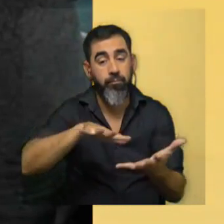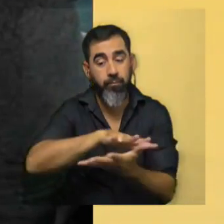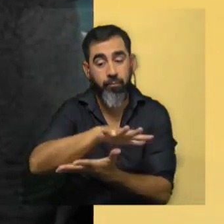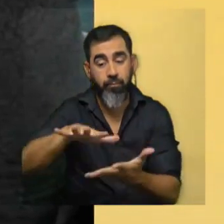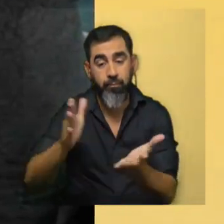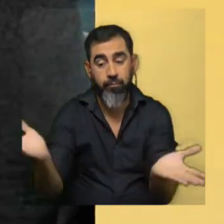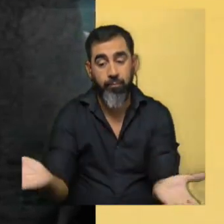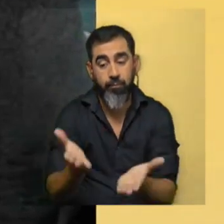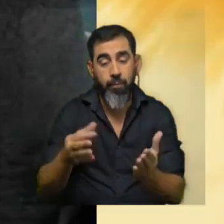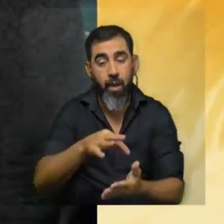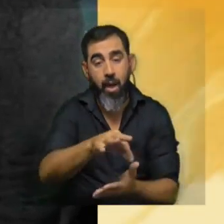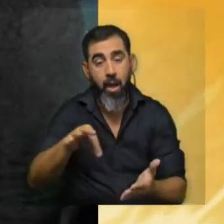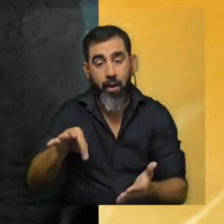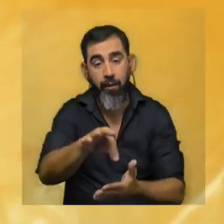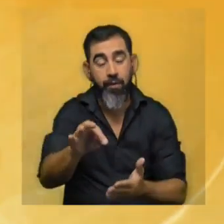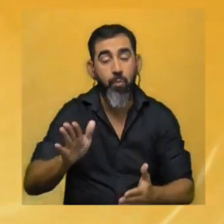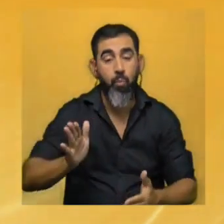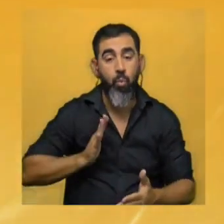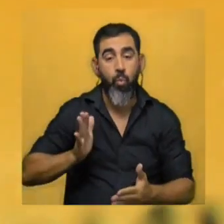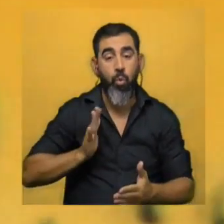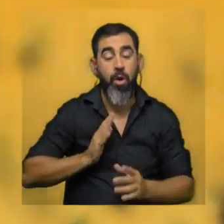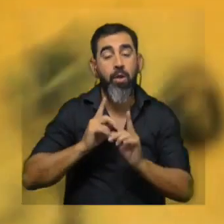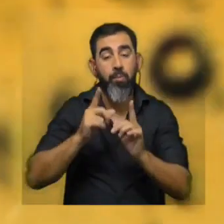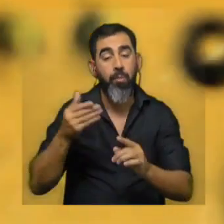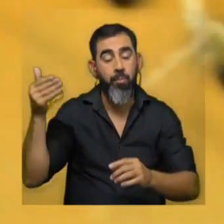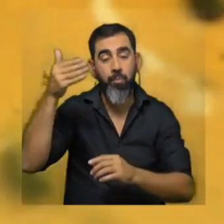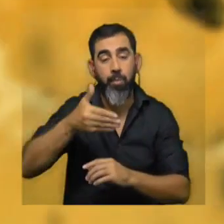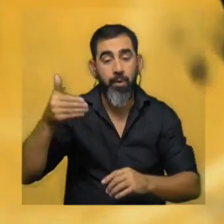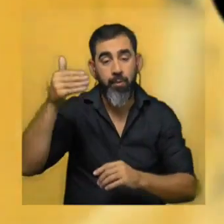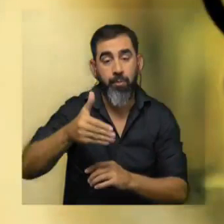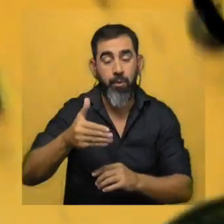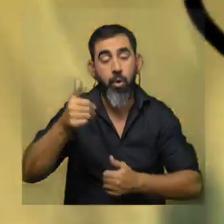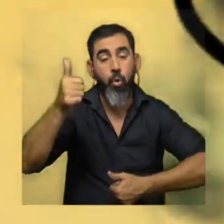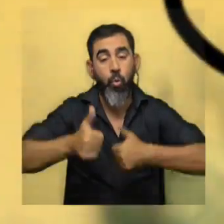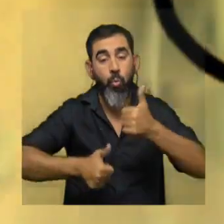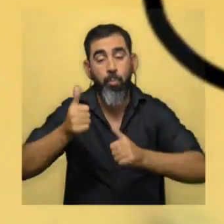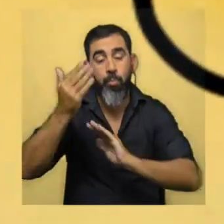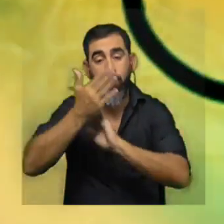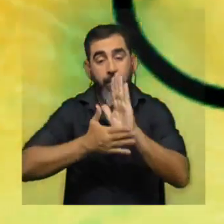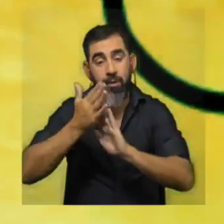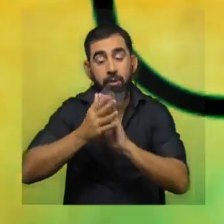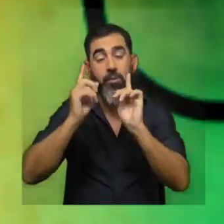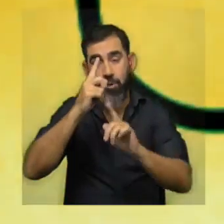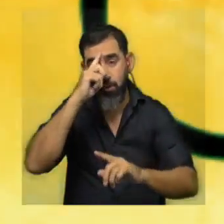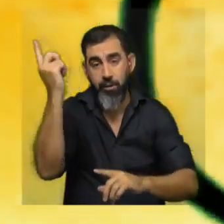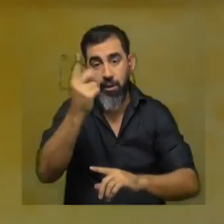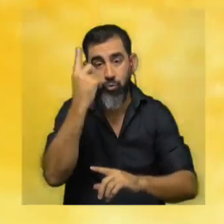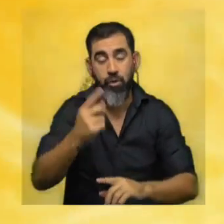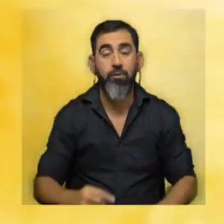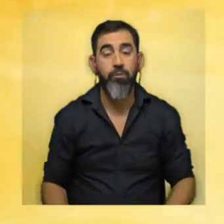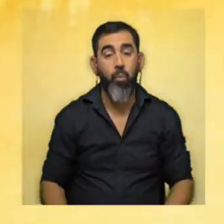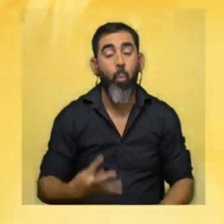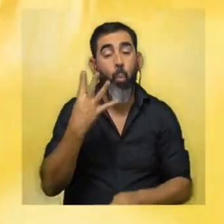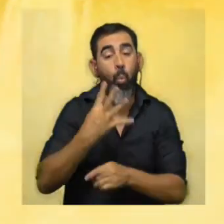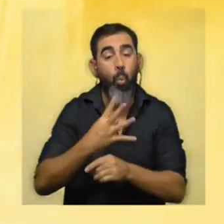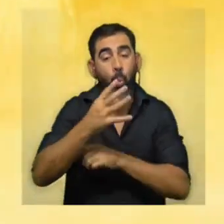que incentiven a la práctica del ajedrez entre mujeres y también su participación en competiciones nacionales e internacionales. La cuarta